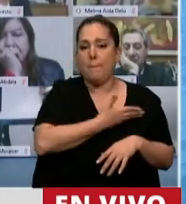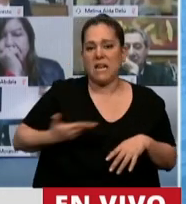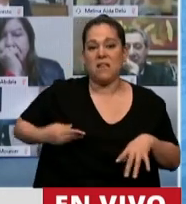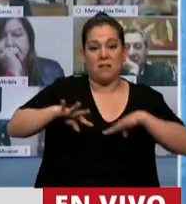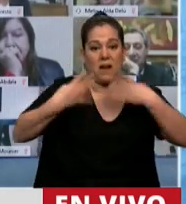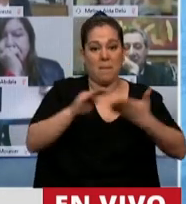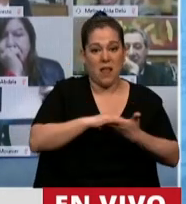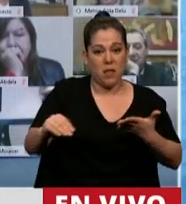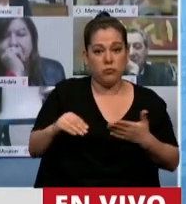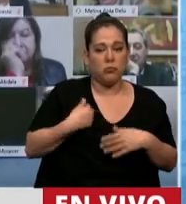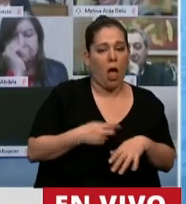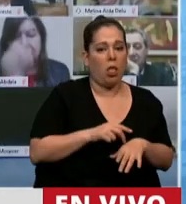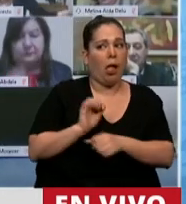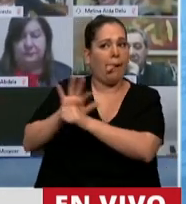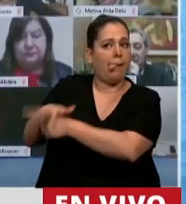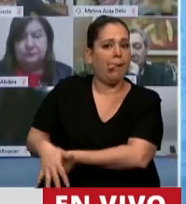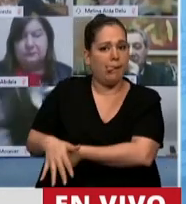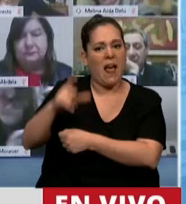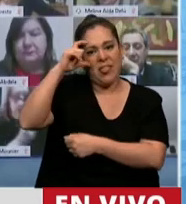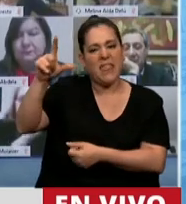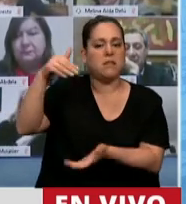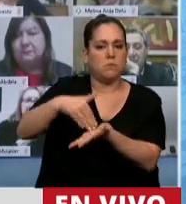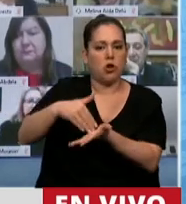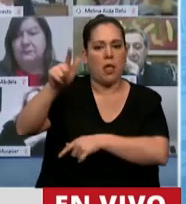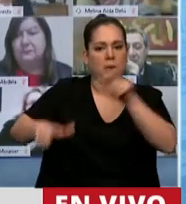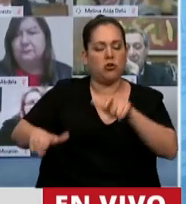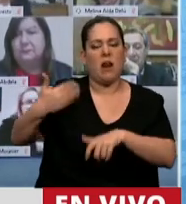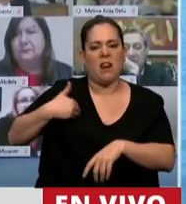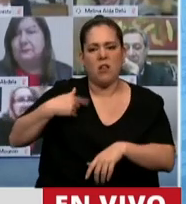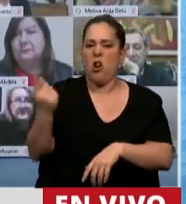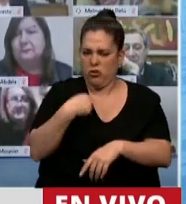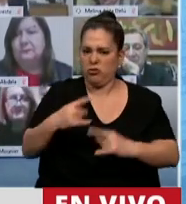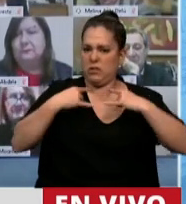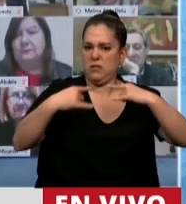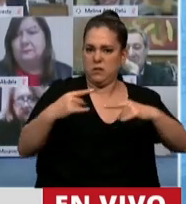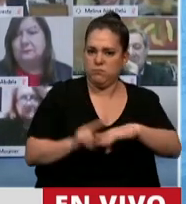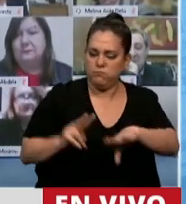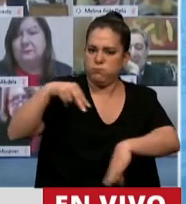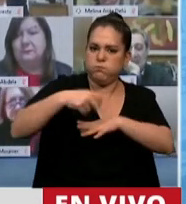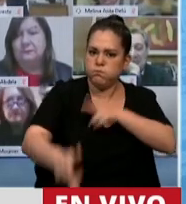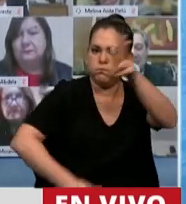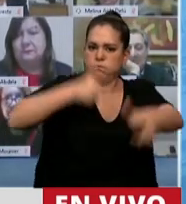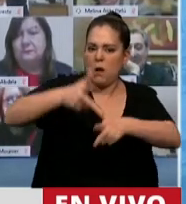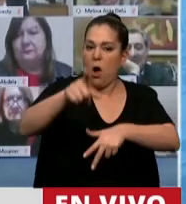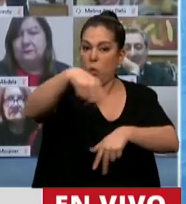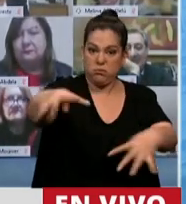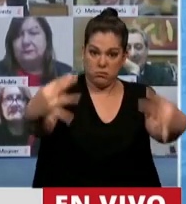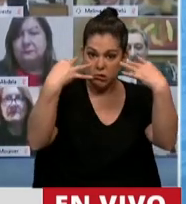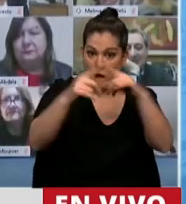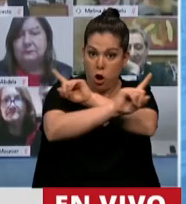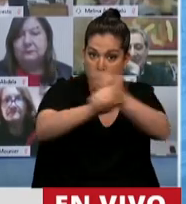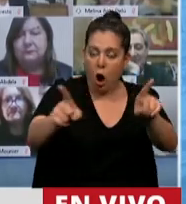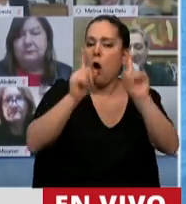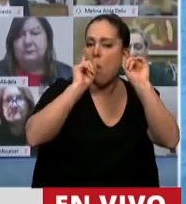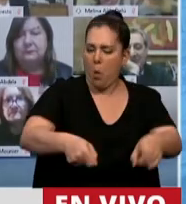y se invisibiliza a 10 millones de argentinos. Vamos a seguir levantando la voz. Que ustedes nos escuchen no quiere